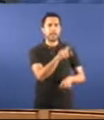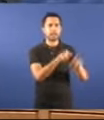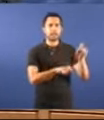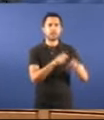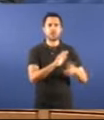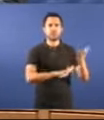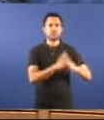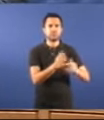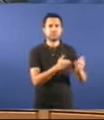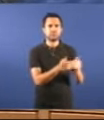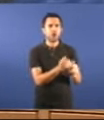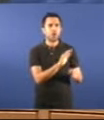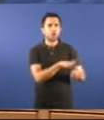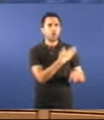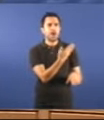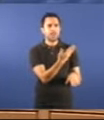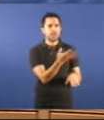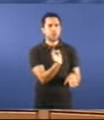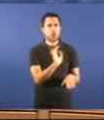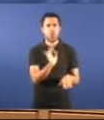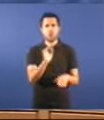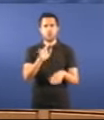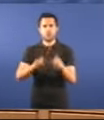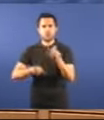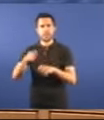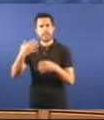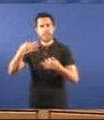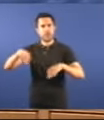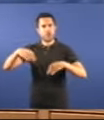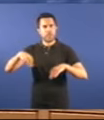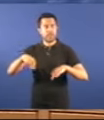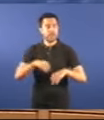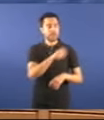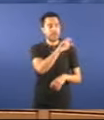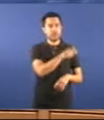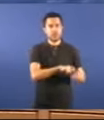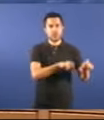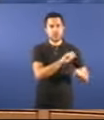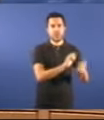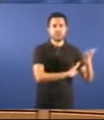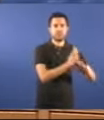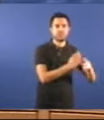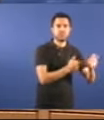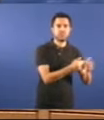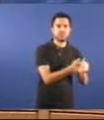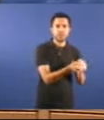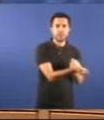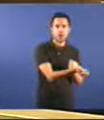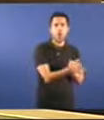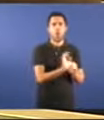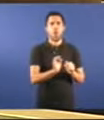inocentes de que lado están dos incendiarios ou dos que apagan o lume de que lado están